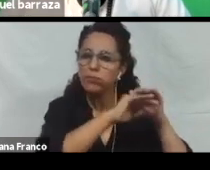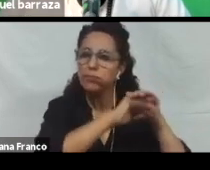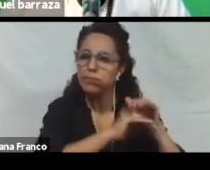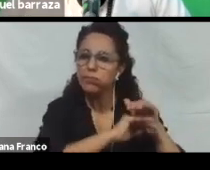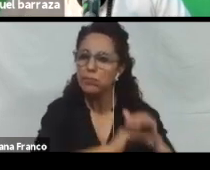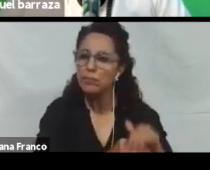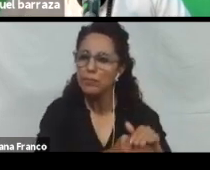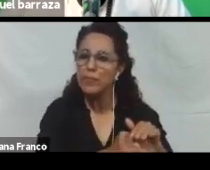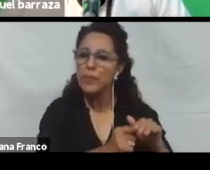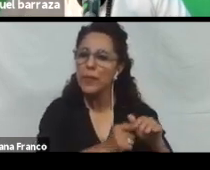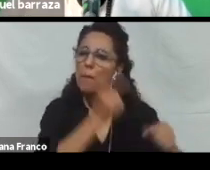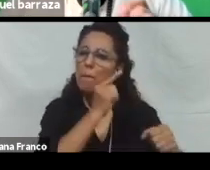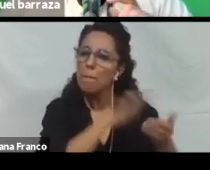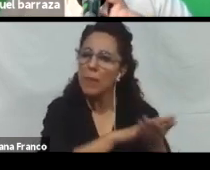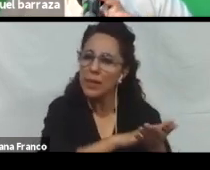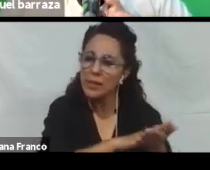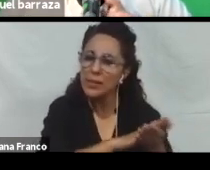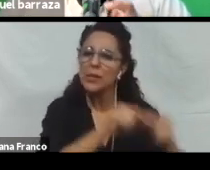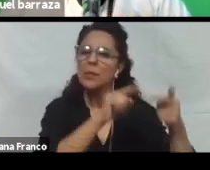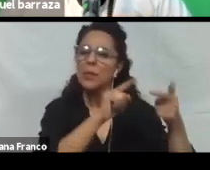directrices y los criterios de éxitos.